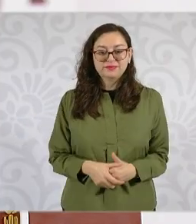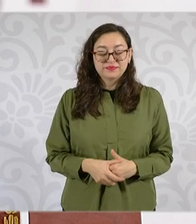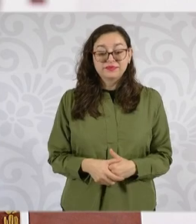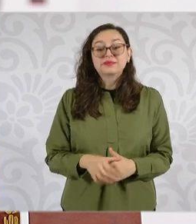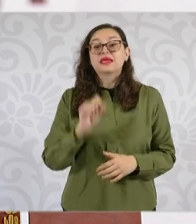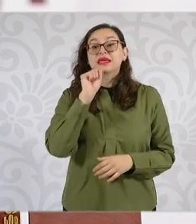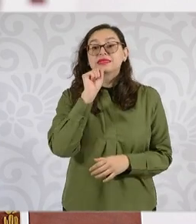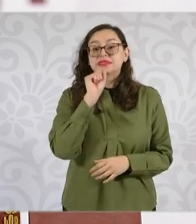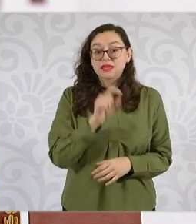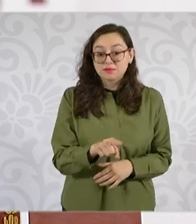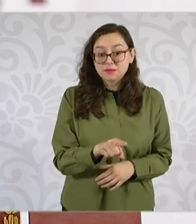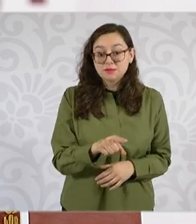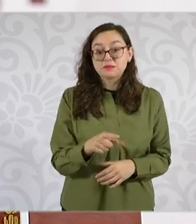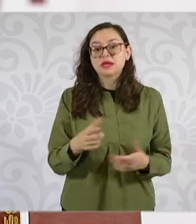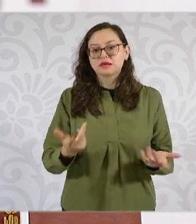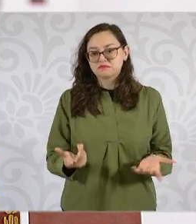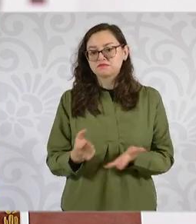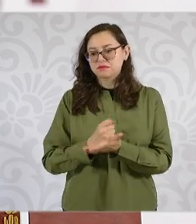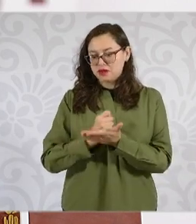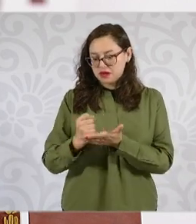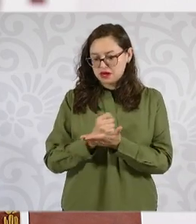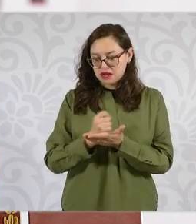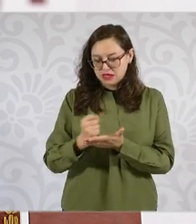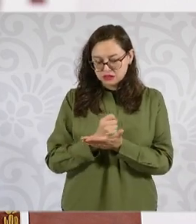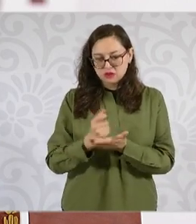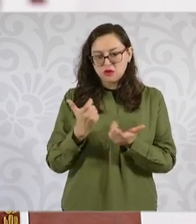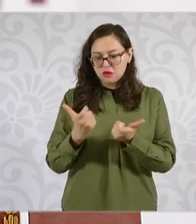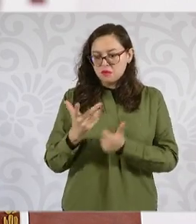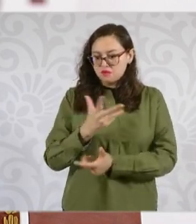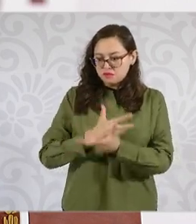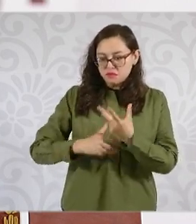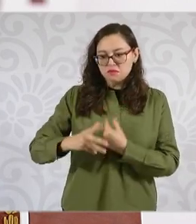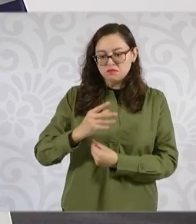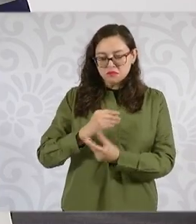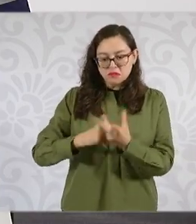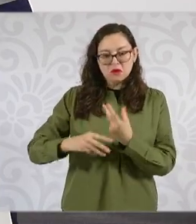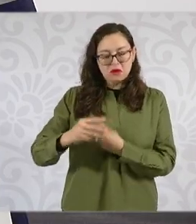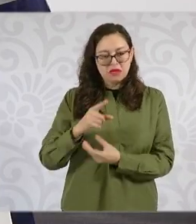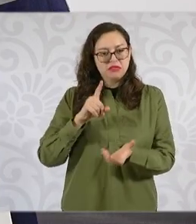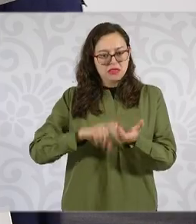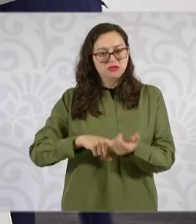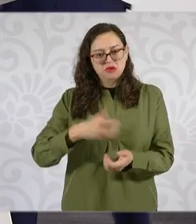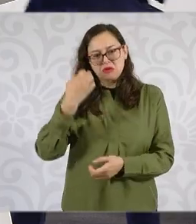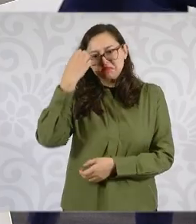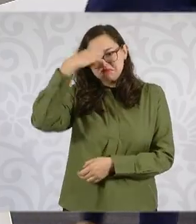especializada en crédito y también en revolvencia. Es cuanto, señora presidenta.